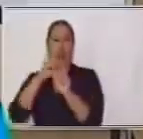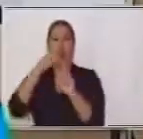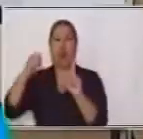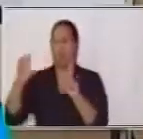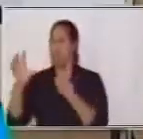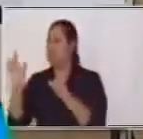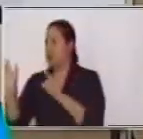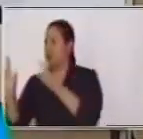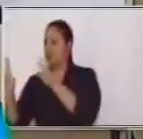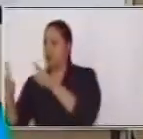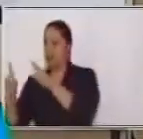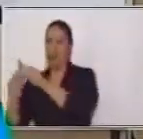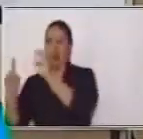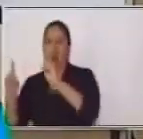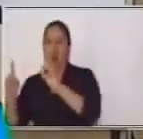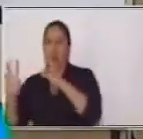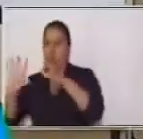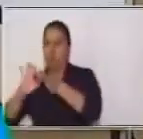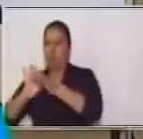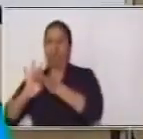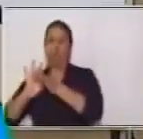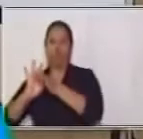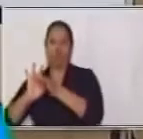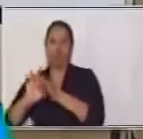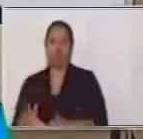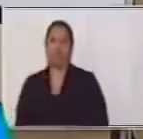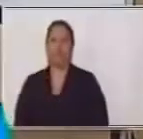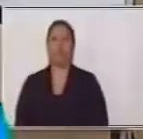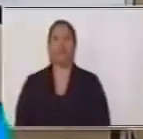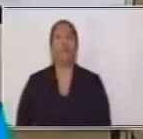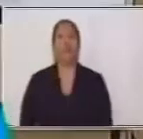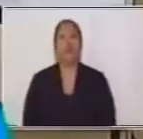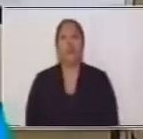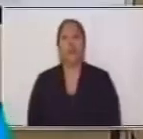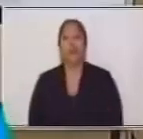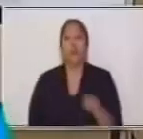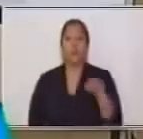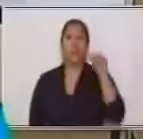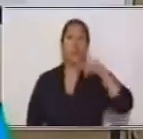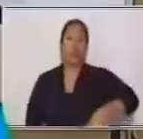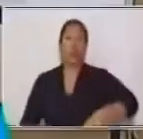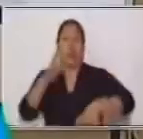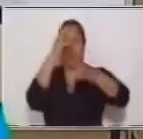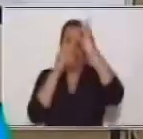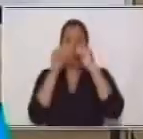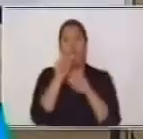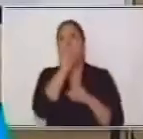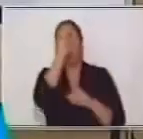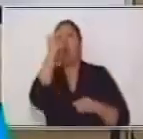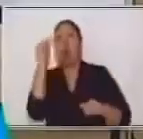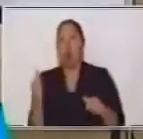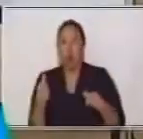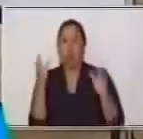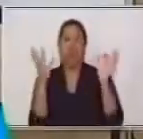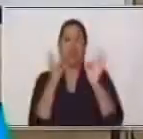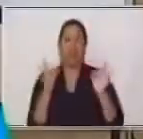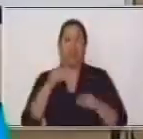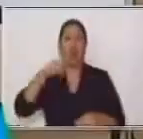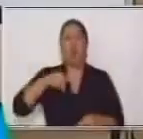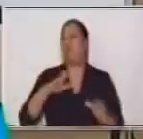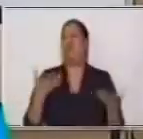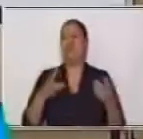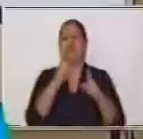Hoy vamos a ver la otra clasificación y esta corresponde a las oraciones yuxtapuestas.